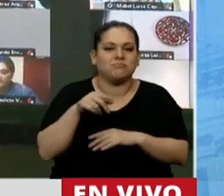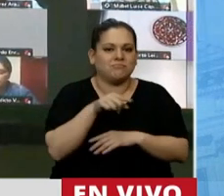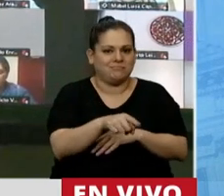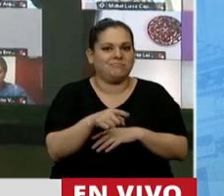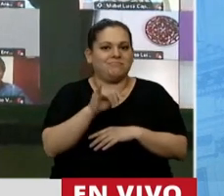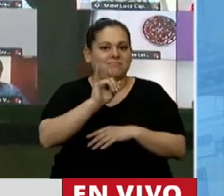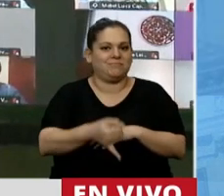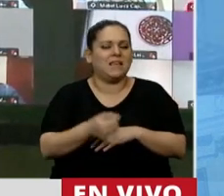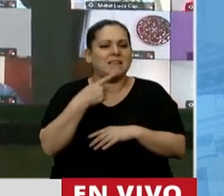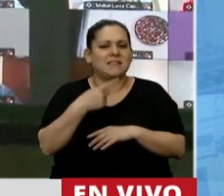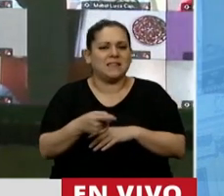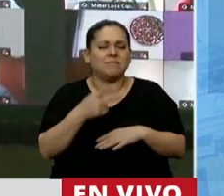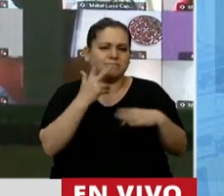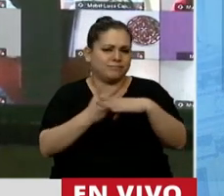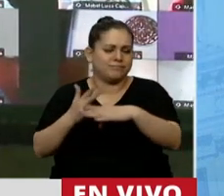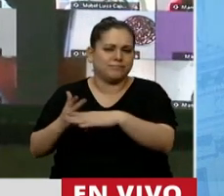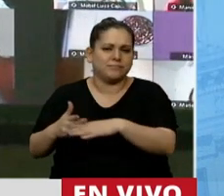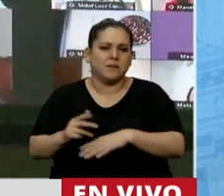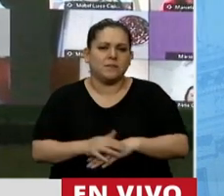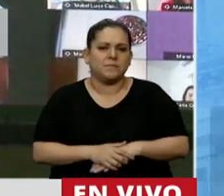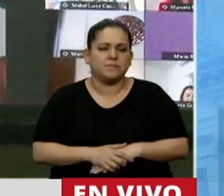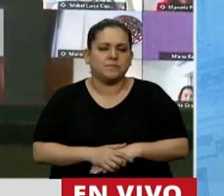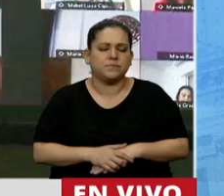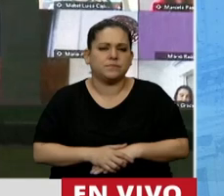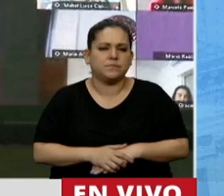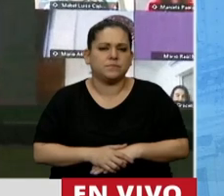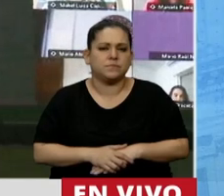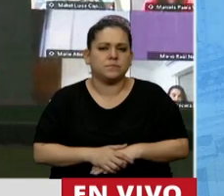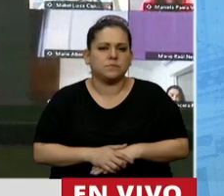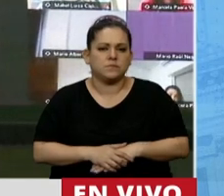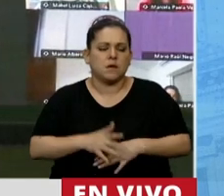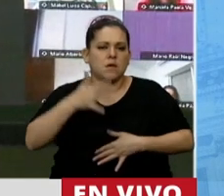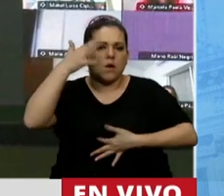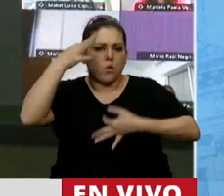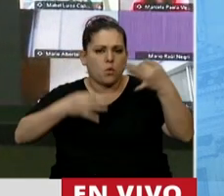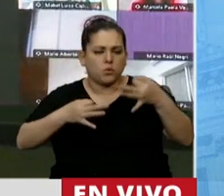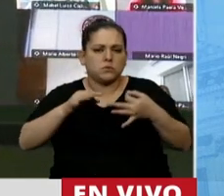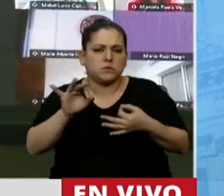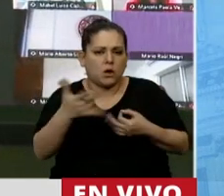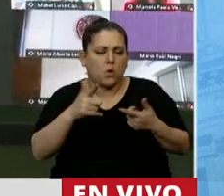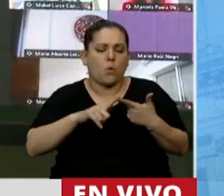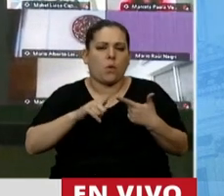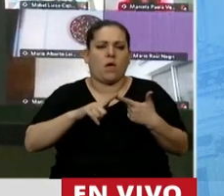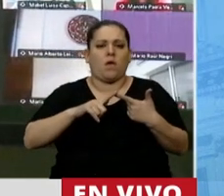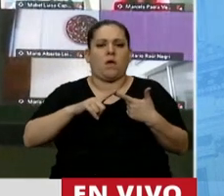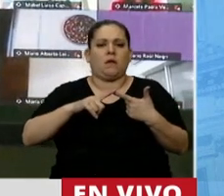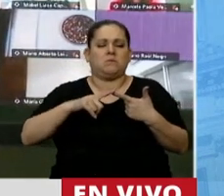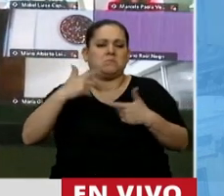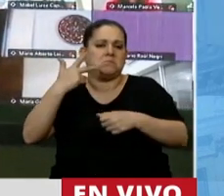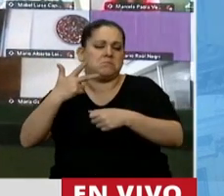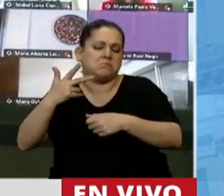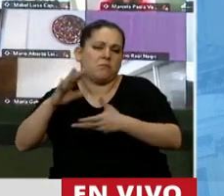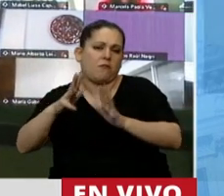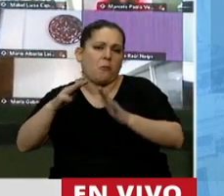problema de la injusticia, de la depredación del tercer mundo y de esa justicia